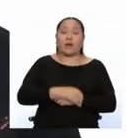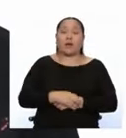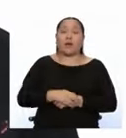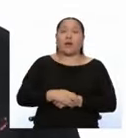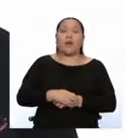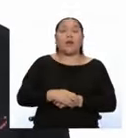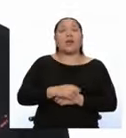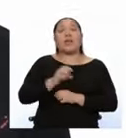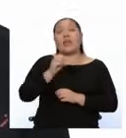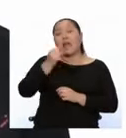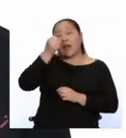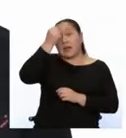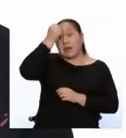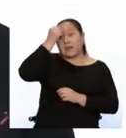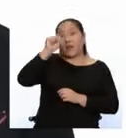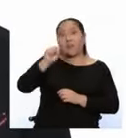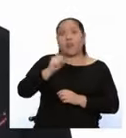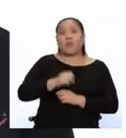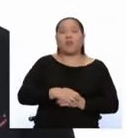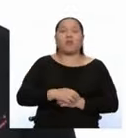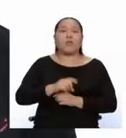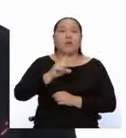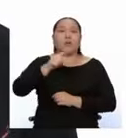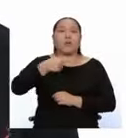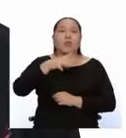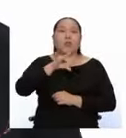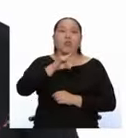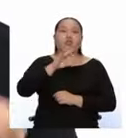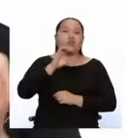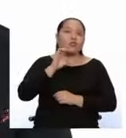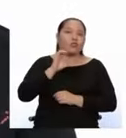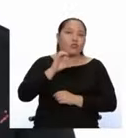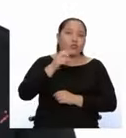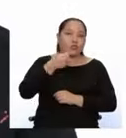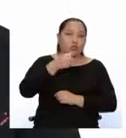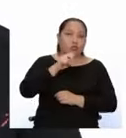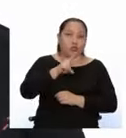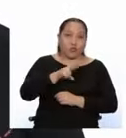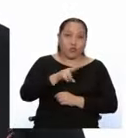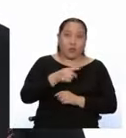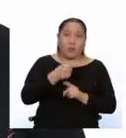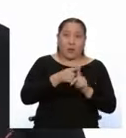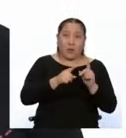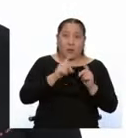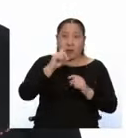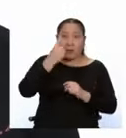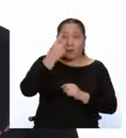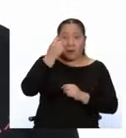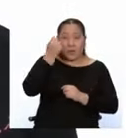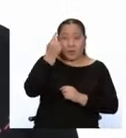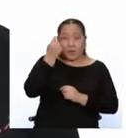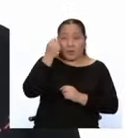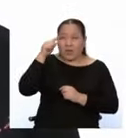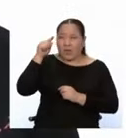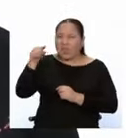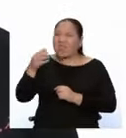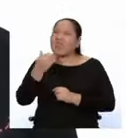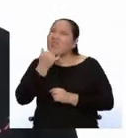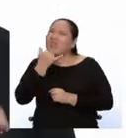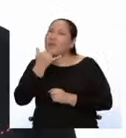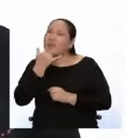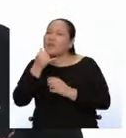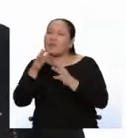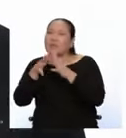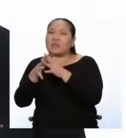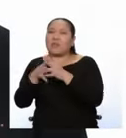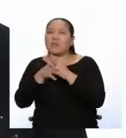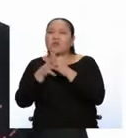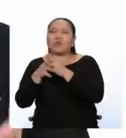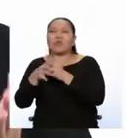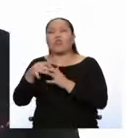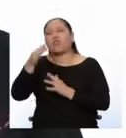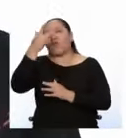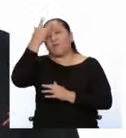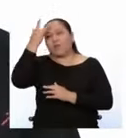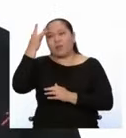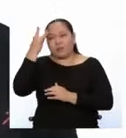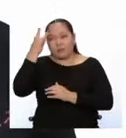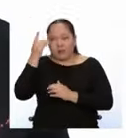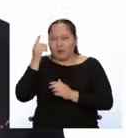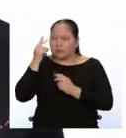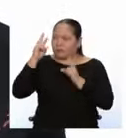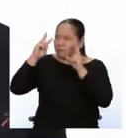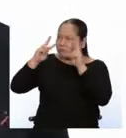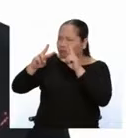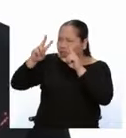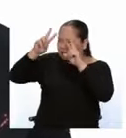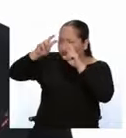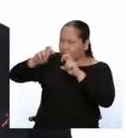1812, por ejemplo. Pero hoy, para entender lo que sucedió en Estados Unidos y en Francia, y para ir analizando la relación